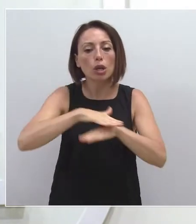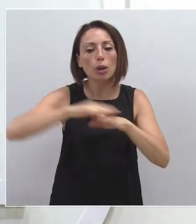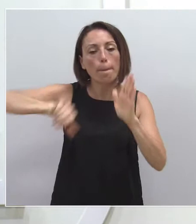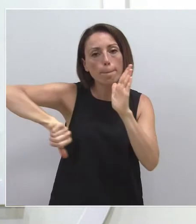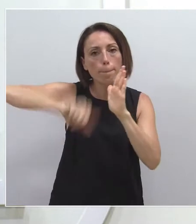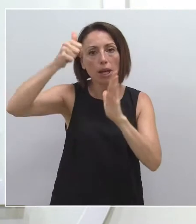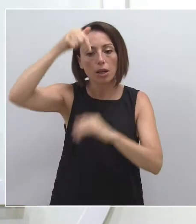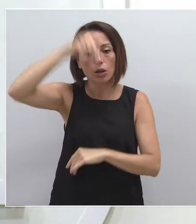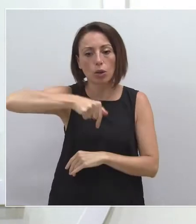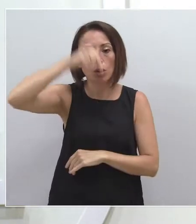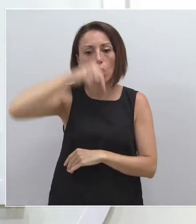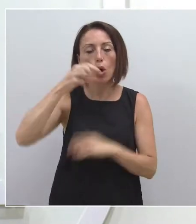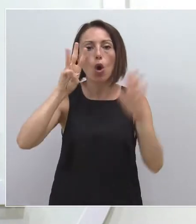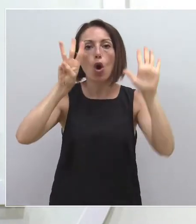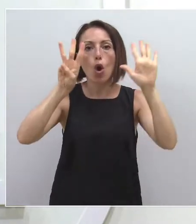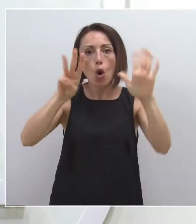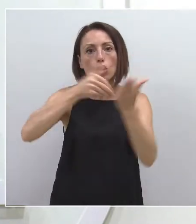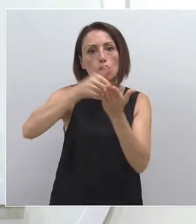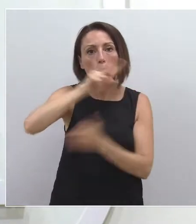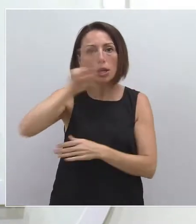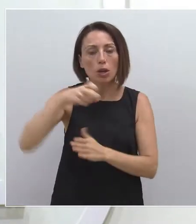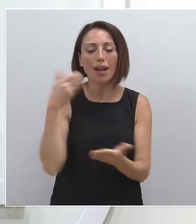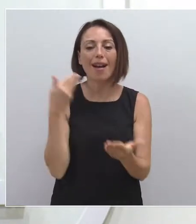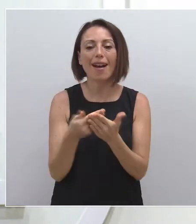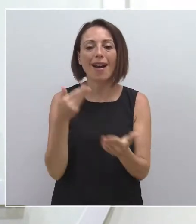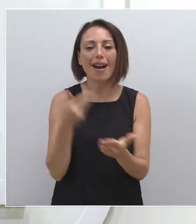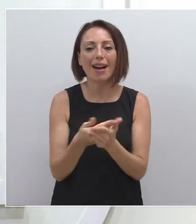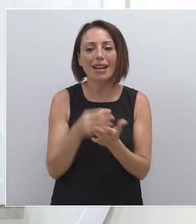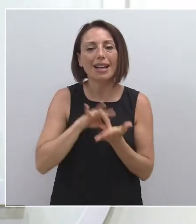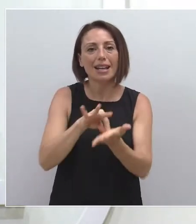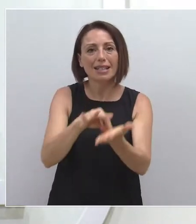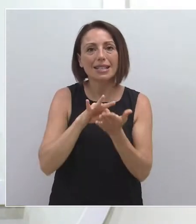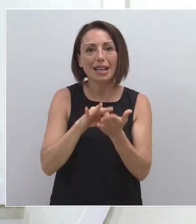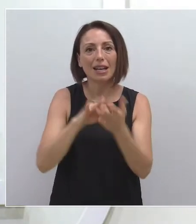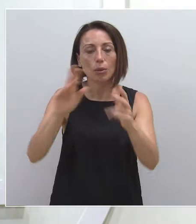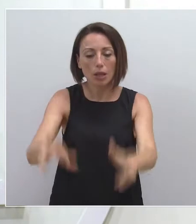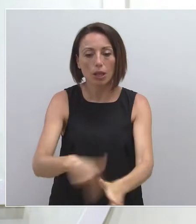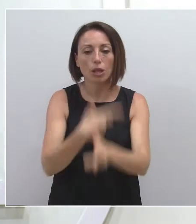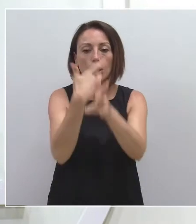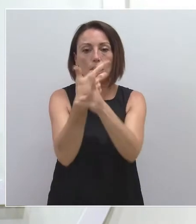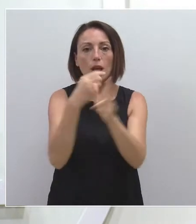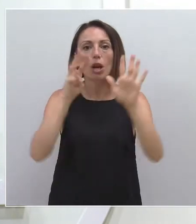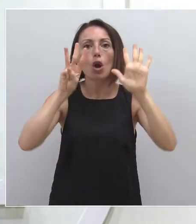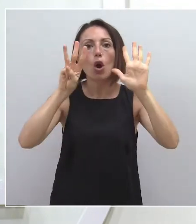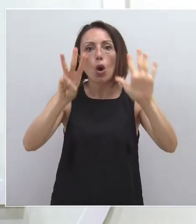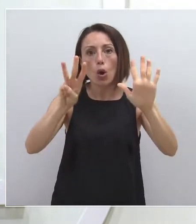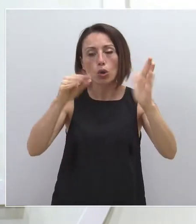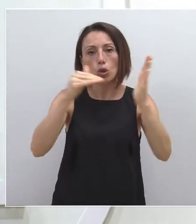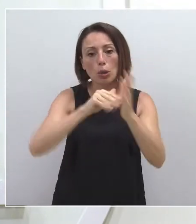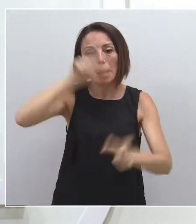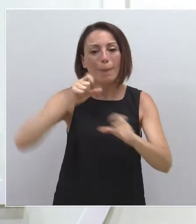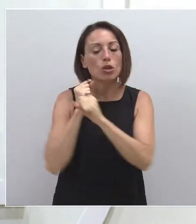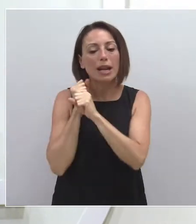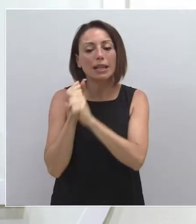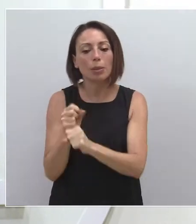ha aprobado hoy 8 millones de euros para garantizar el servicio de teleasistencia a unos 8.000 dependientes de toda la región